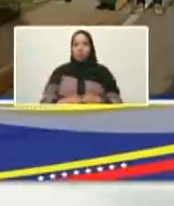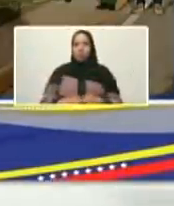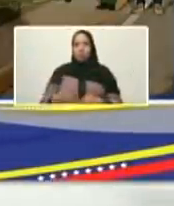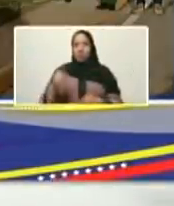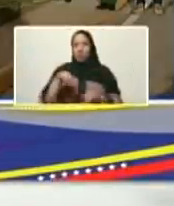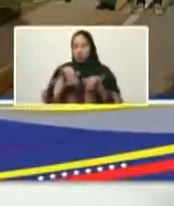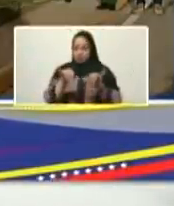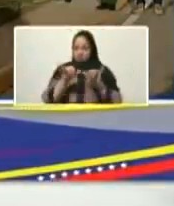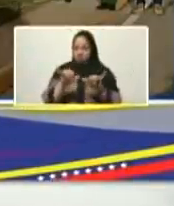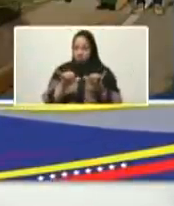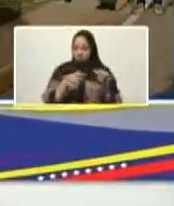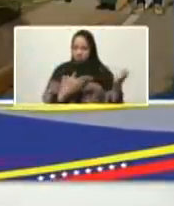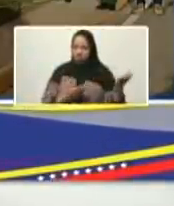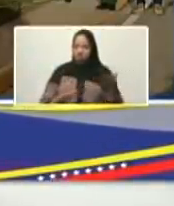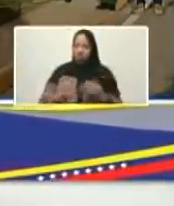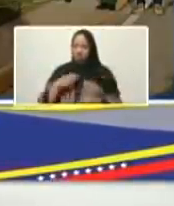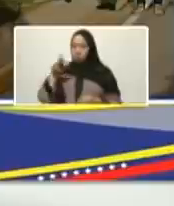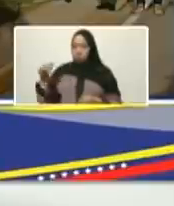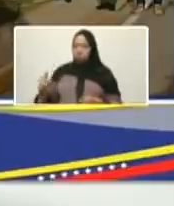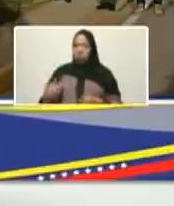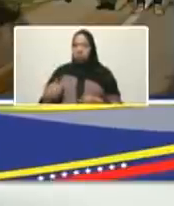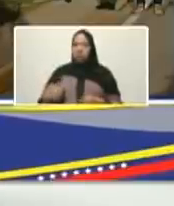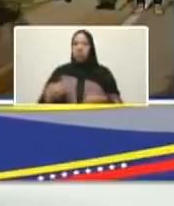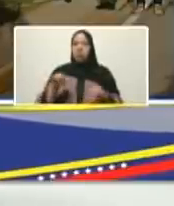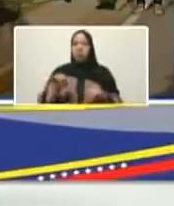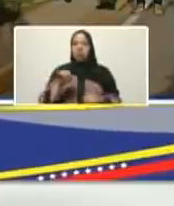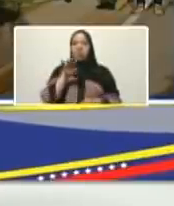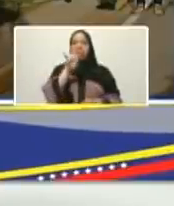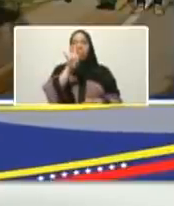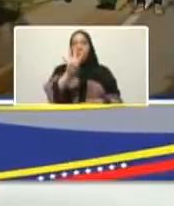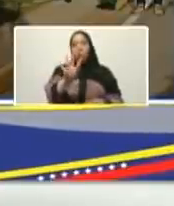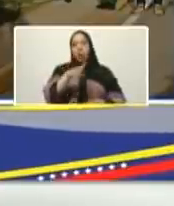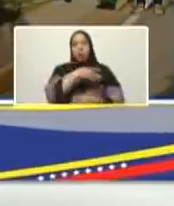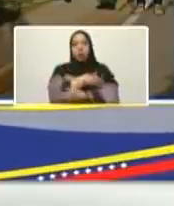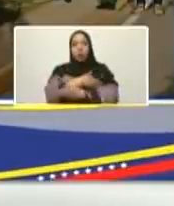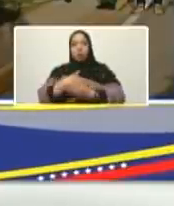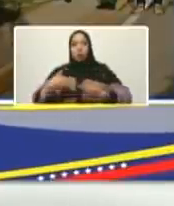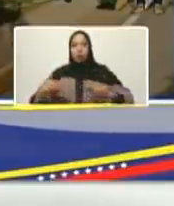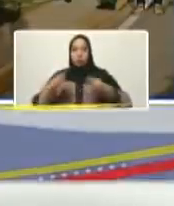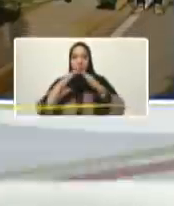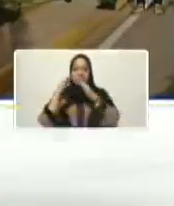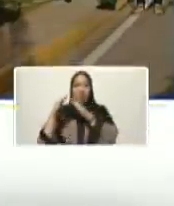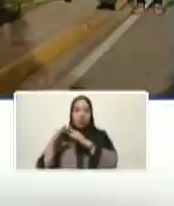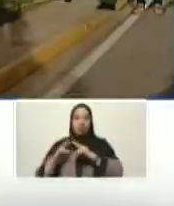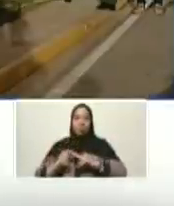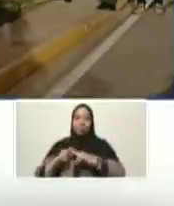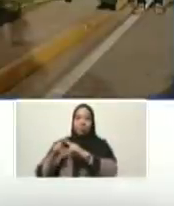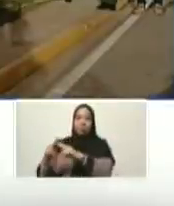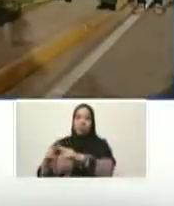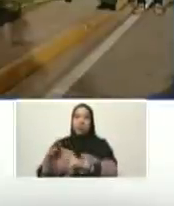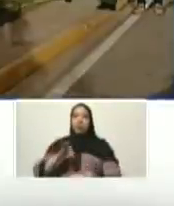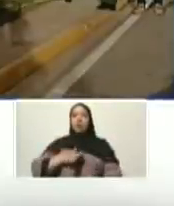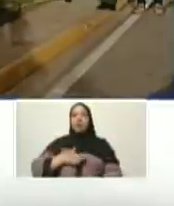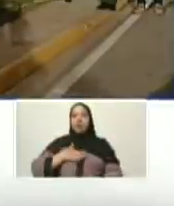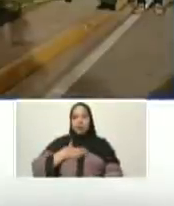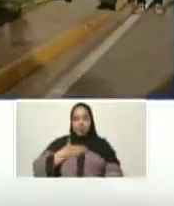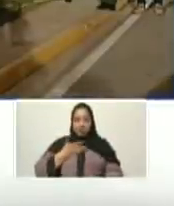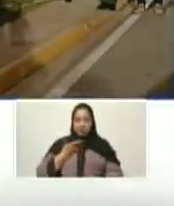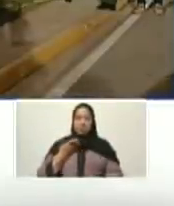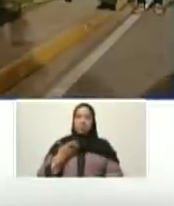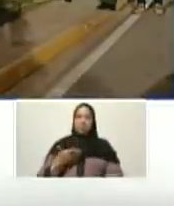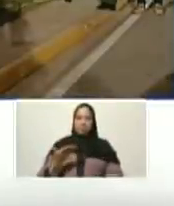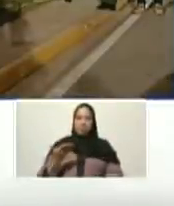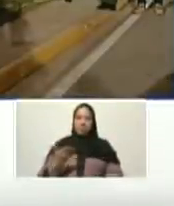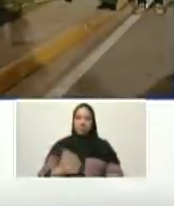camino que es nuestro camino la vivienda cuatro millones Venezuela si se pudo Venezuela si